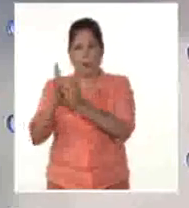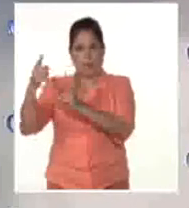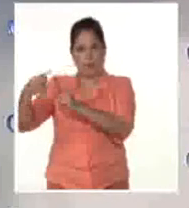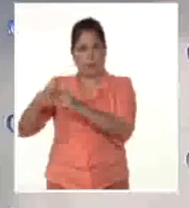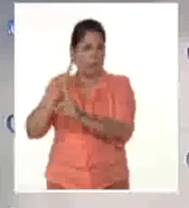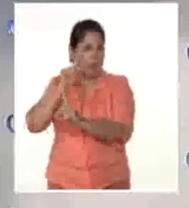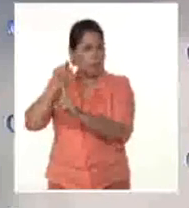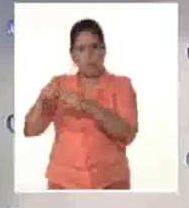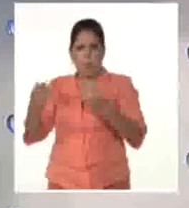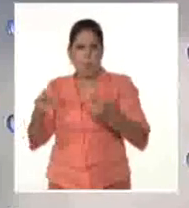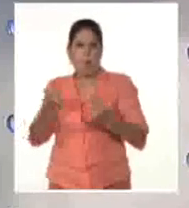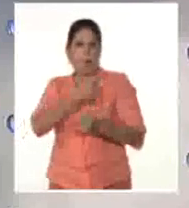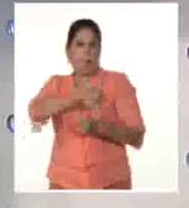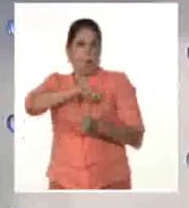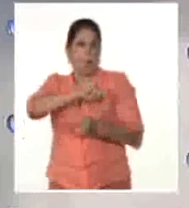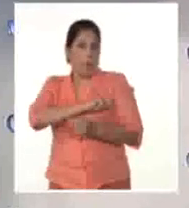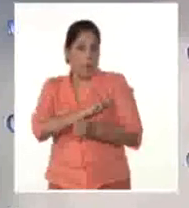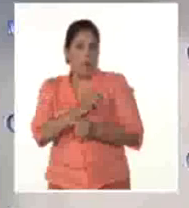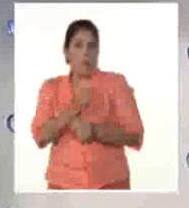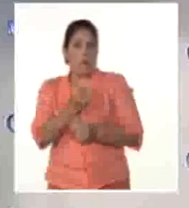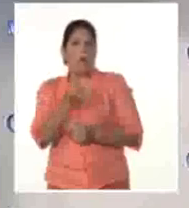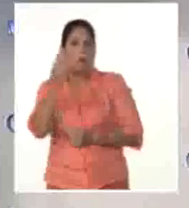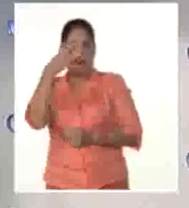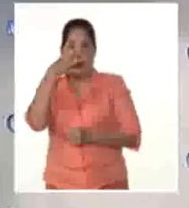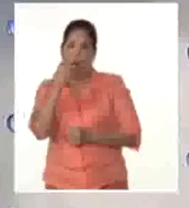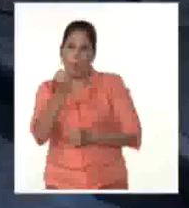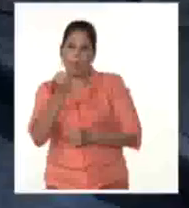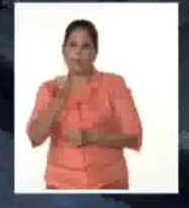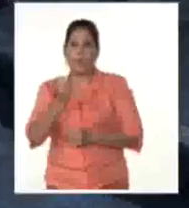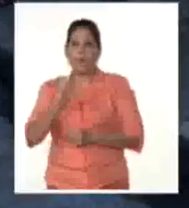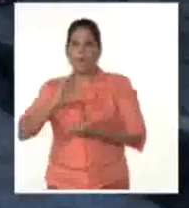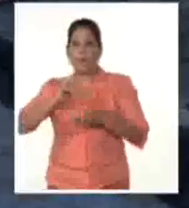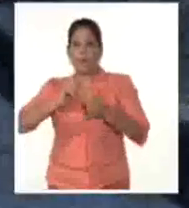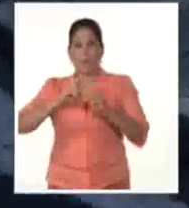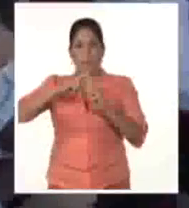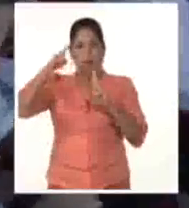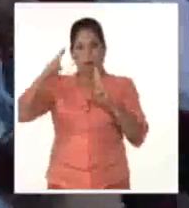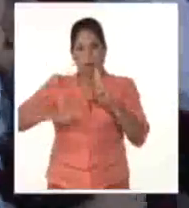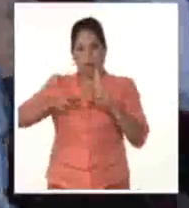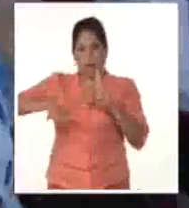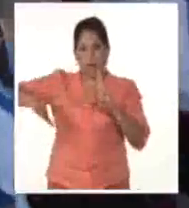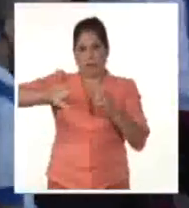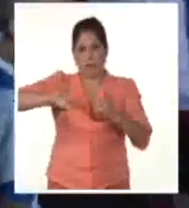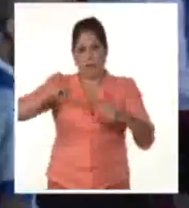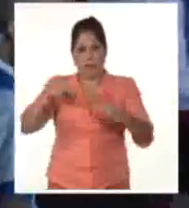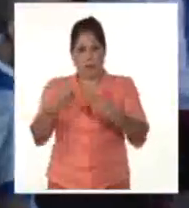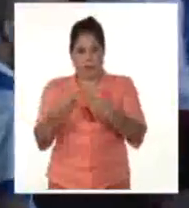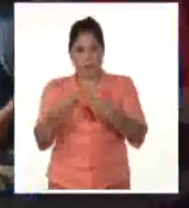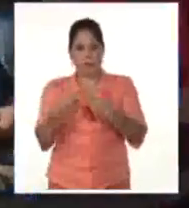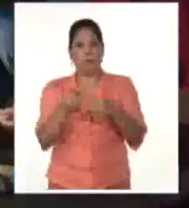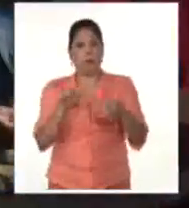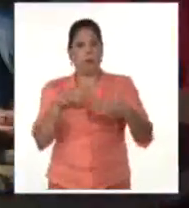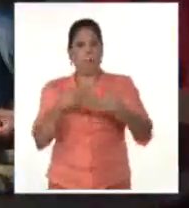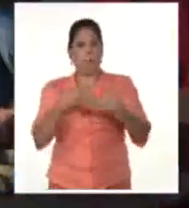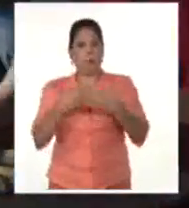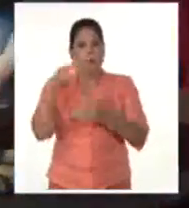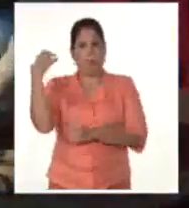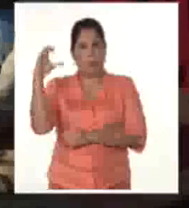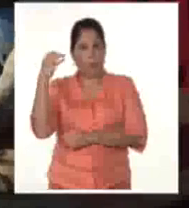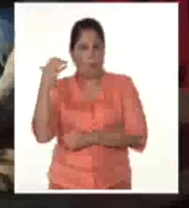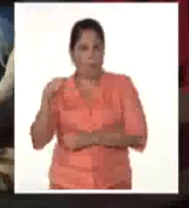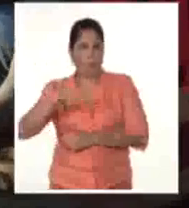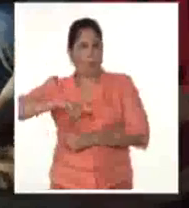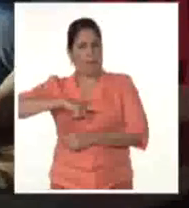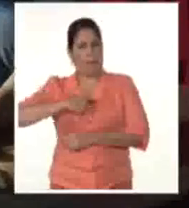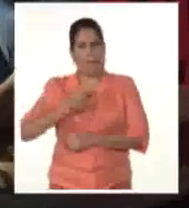el propósito de acercar al público a lo más reciente de la creación escénica. Al evento asisten las corporaciones colombianas Arte,